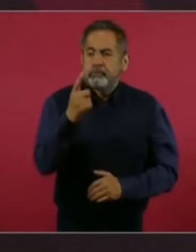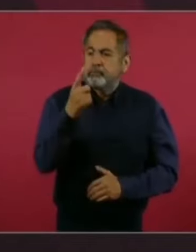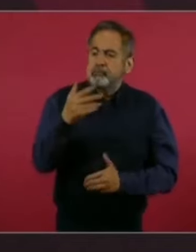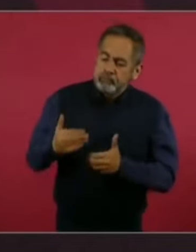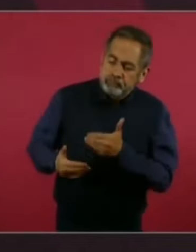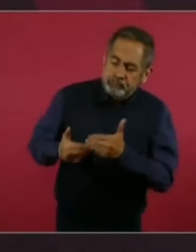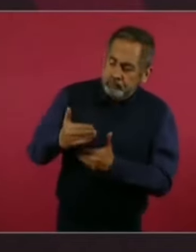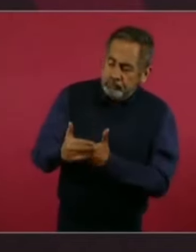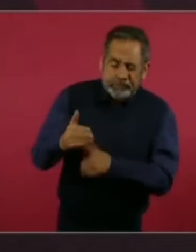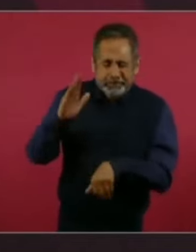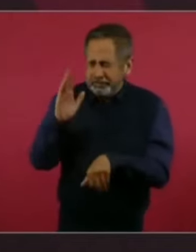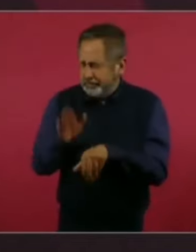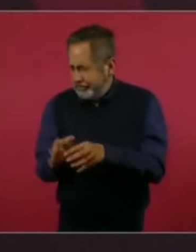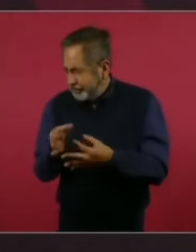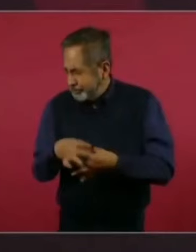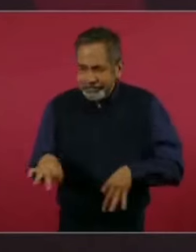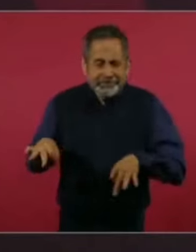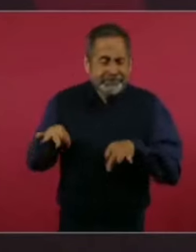importante,